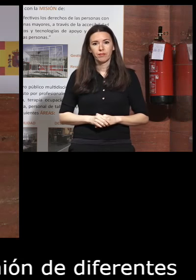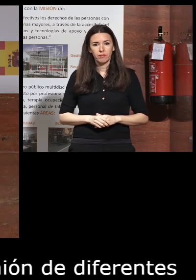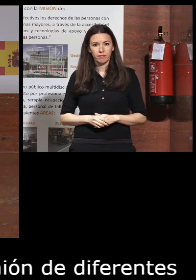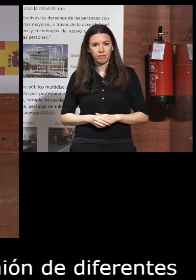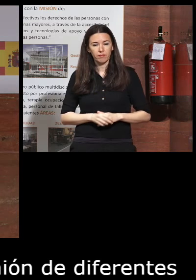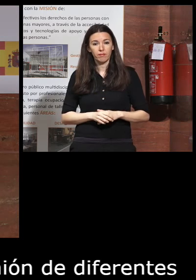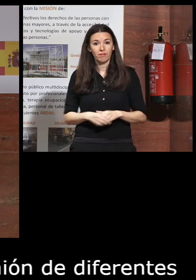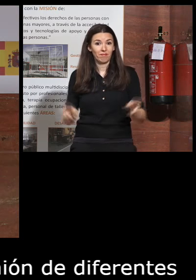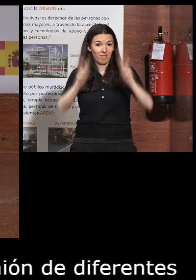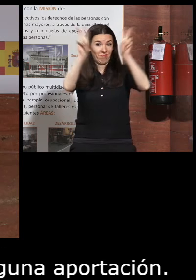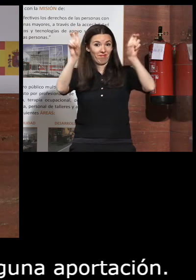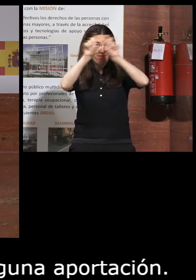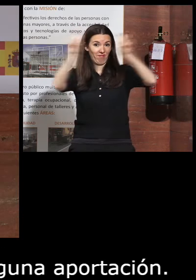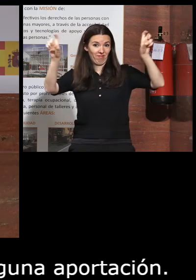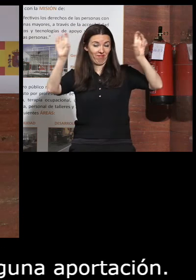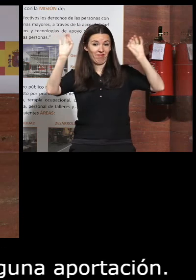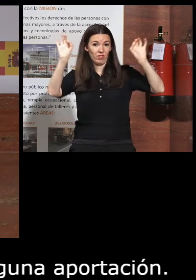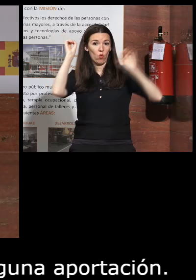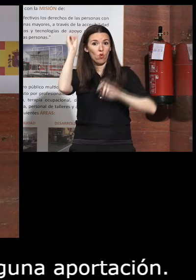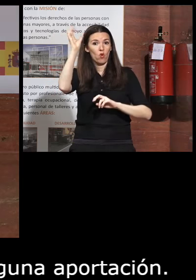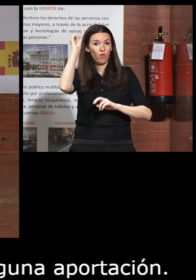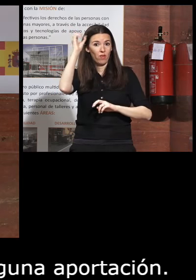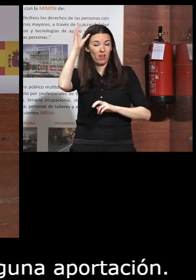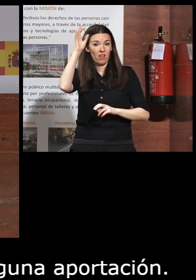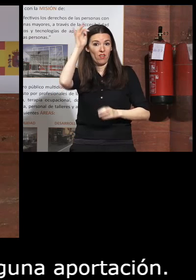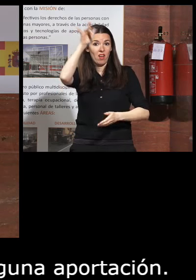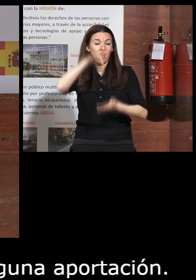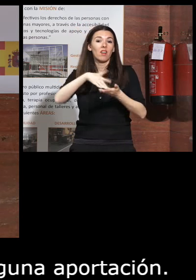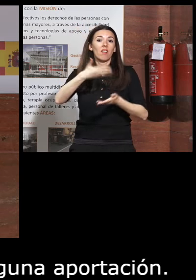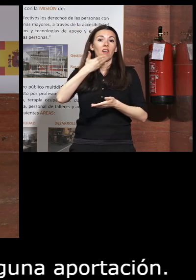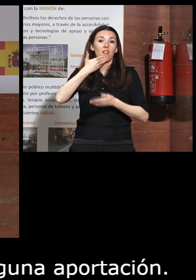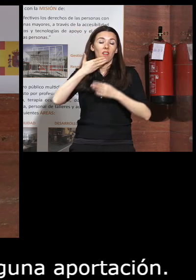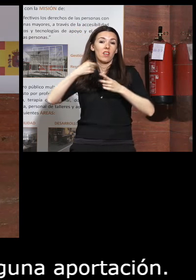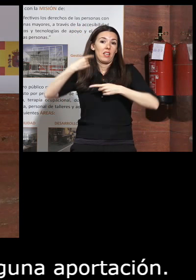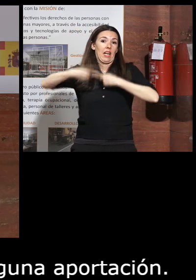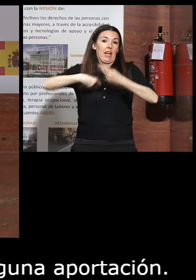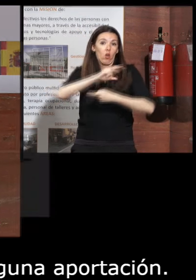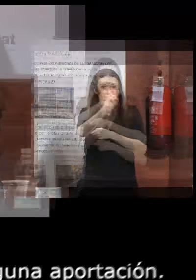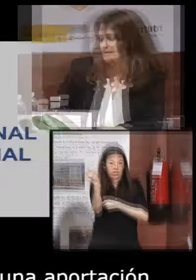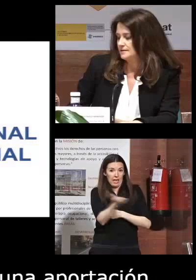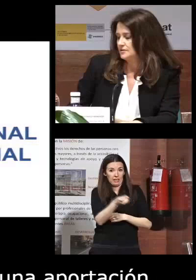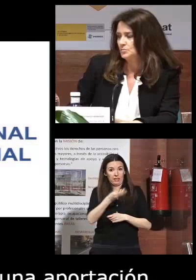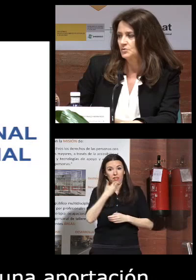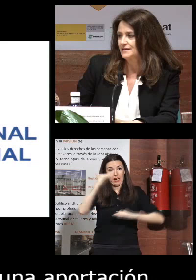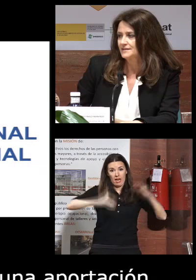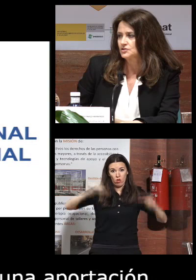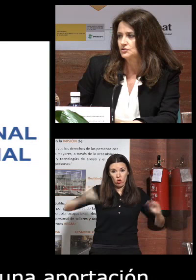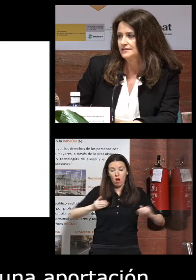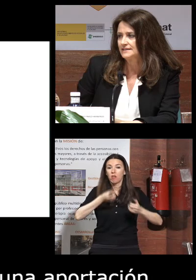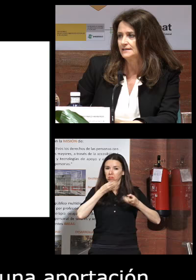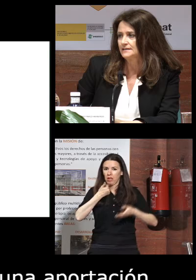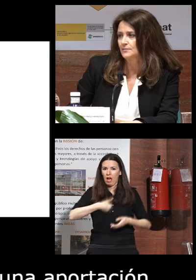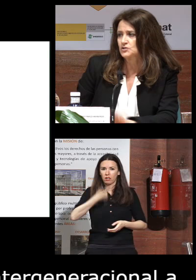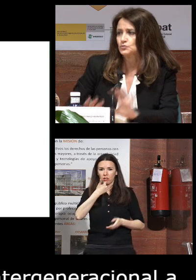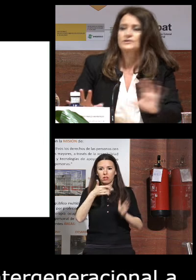el título de la conferencia es de lo intergeneracional a lo transgeneracional como muy bien ha dicho